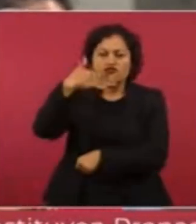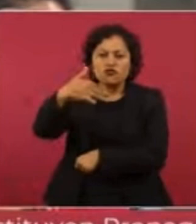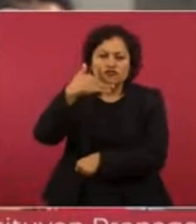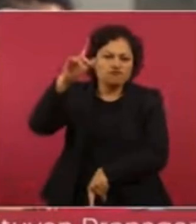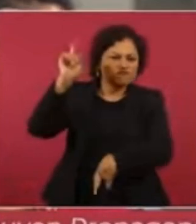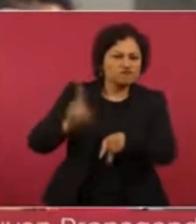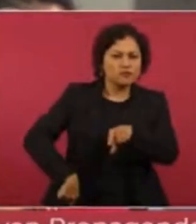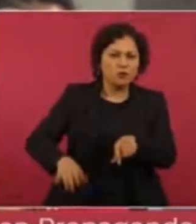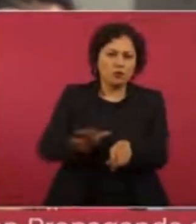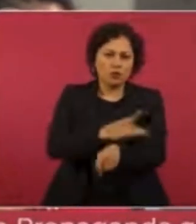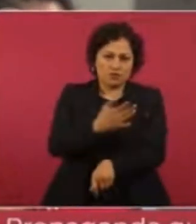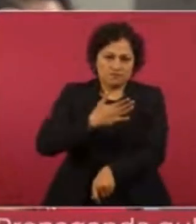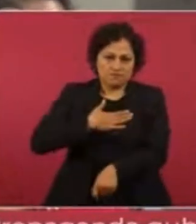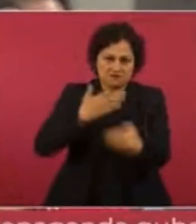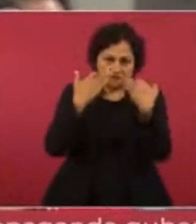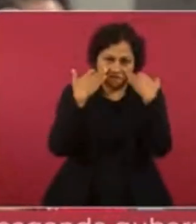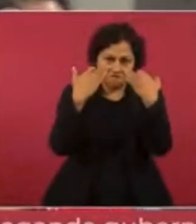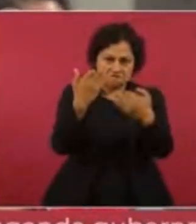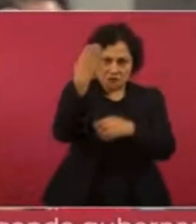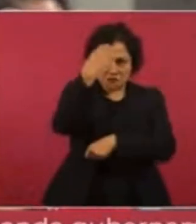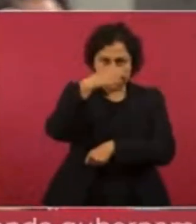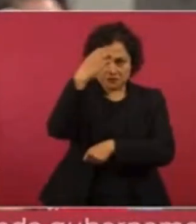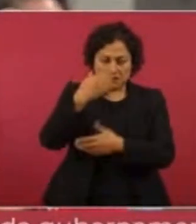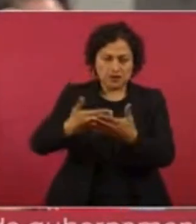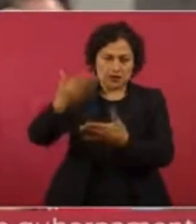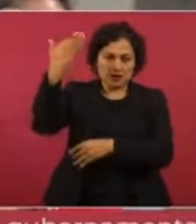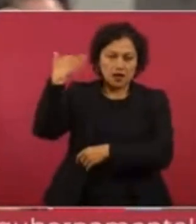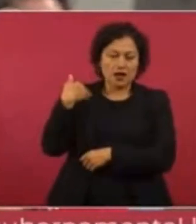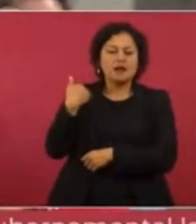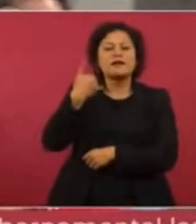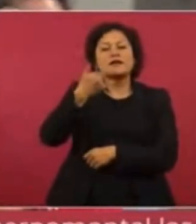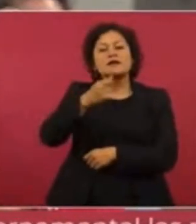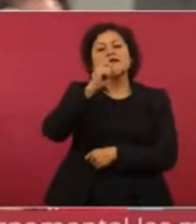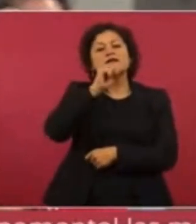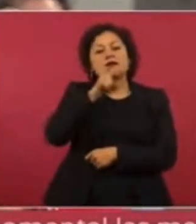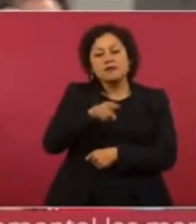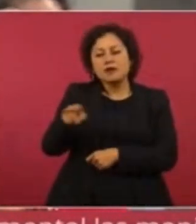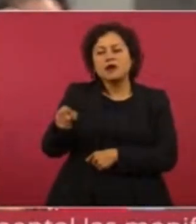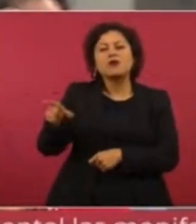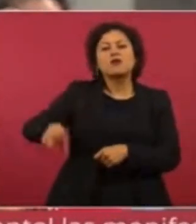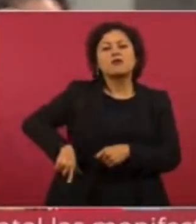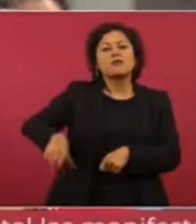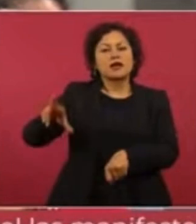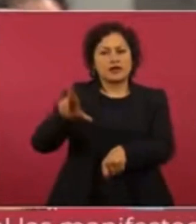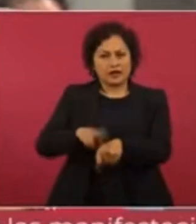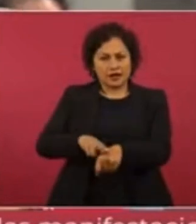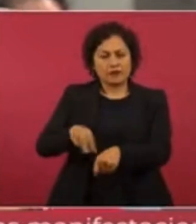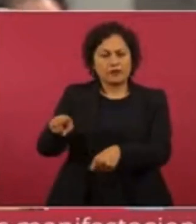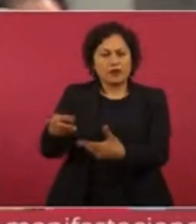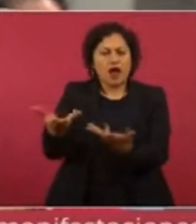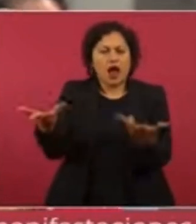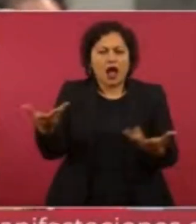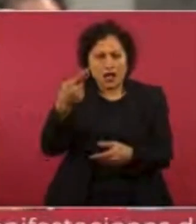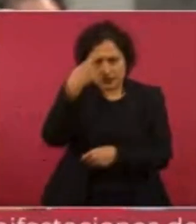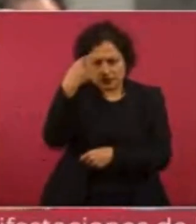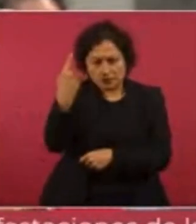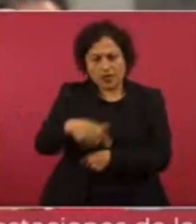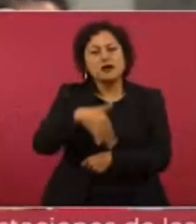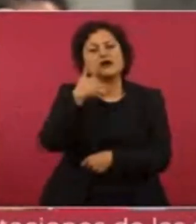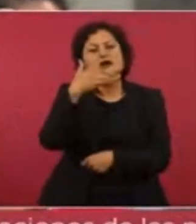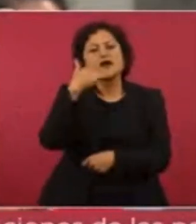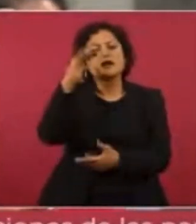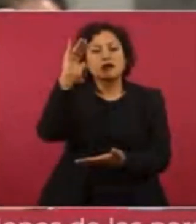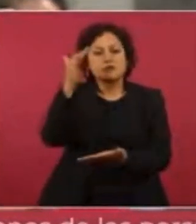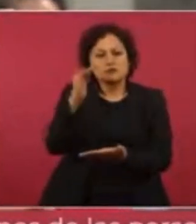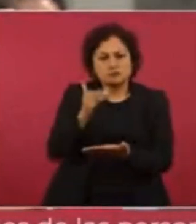Y si el gobernador nos puede dar su opinión y qué ha hecho para bajar la corrupción y bajar la